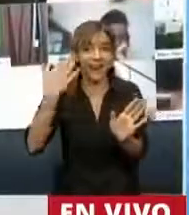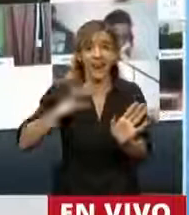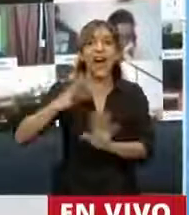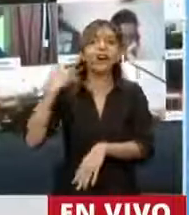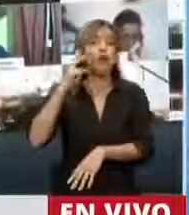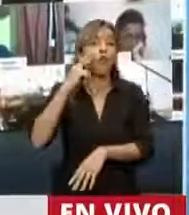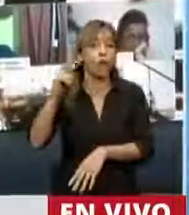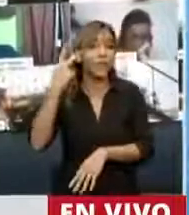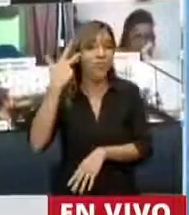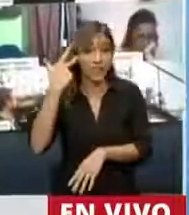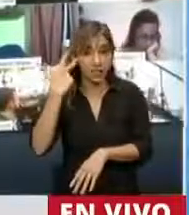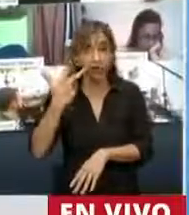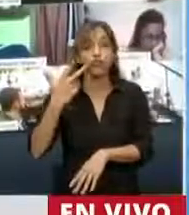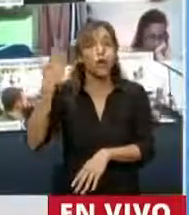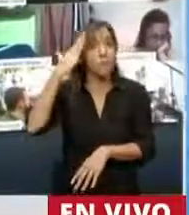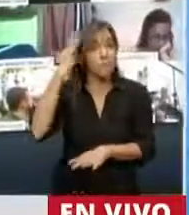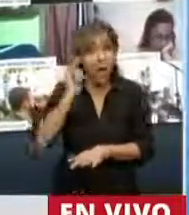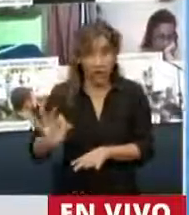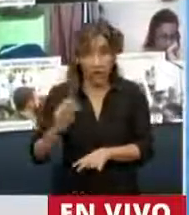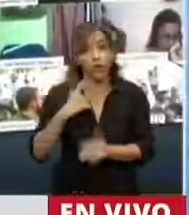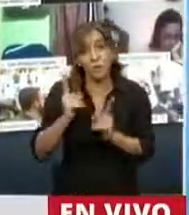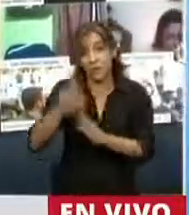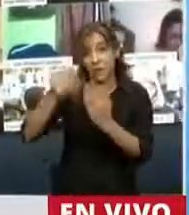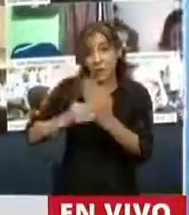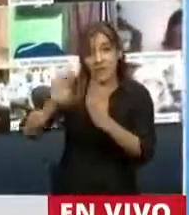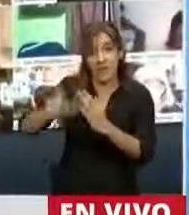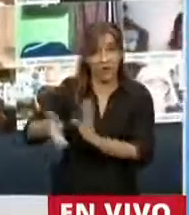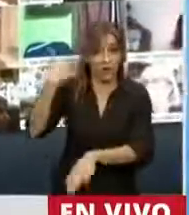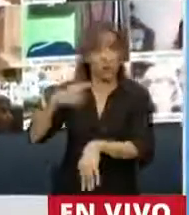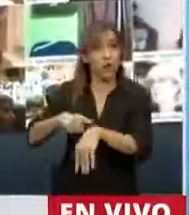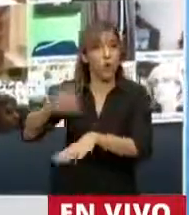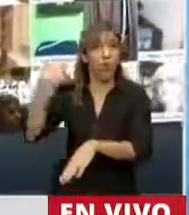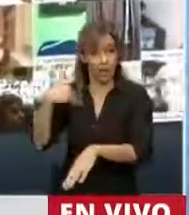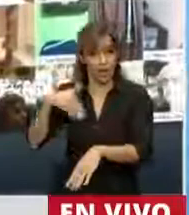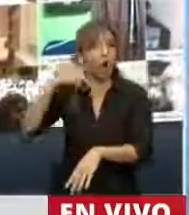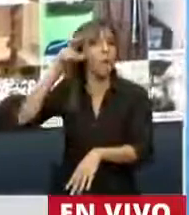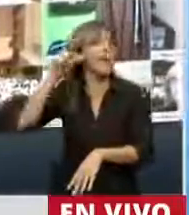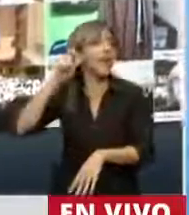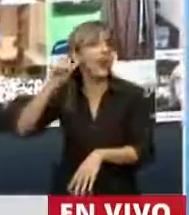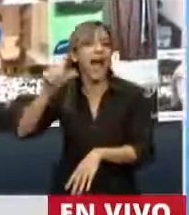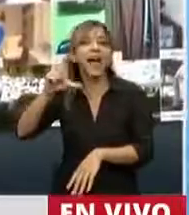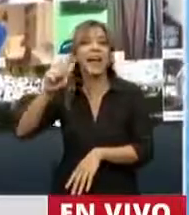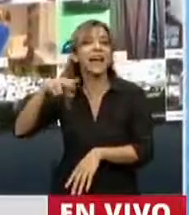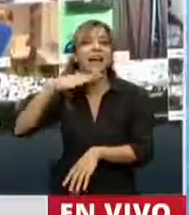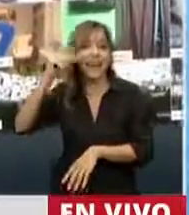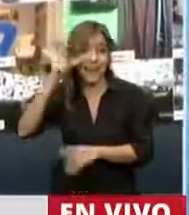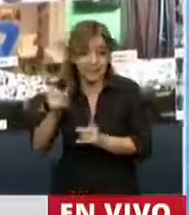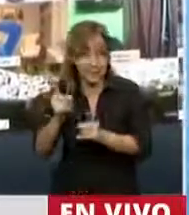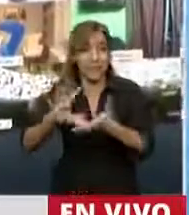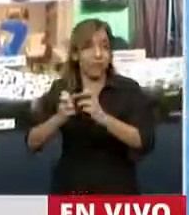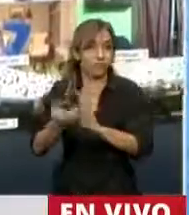El Sturzenegger que fue viceministro del megacanje que generó la crisis que hubo que reestructurar en el 2005 y ahora la crisis que hay que reestructurar ahora.